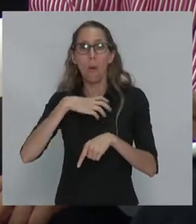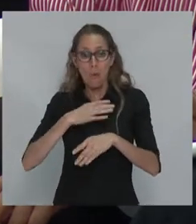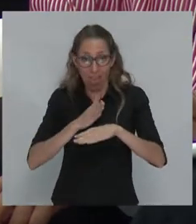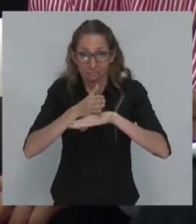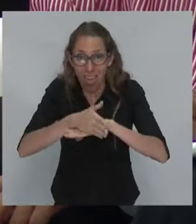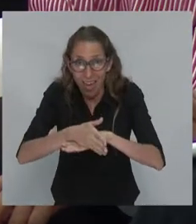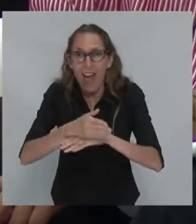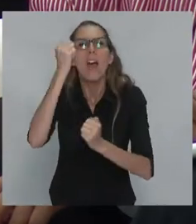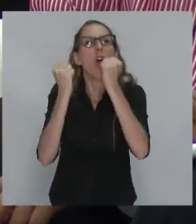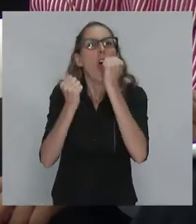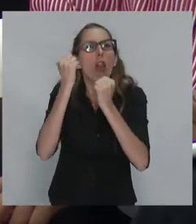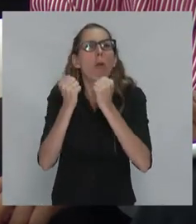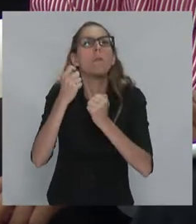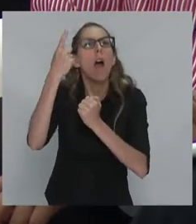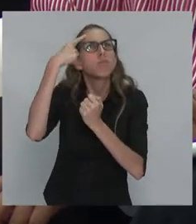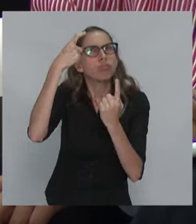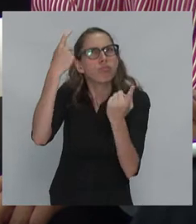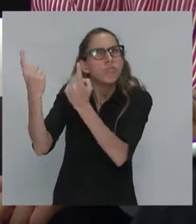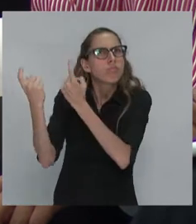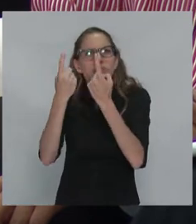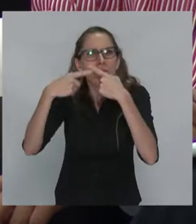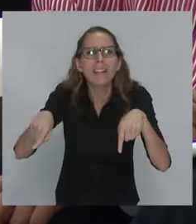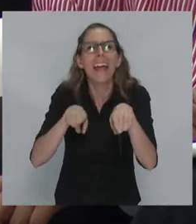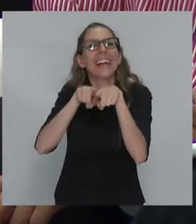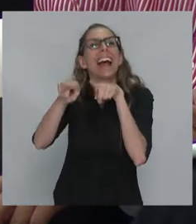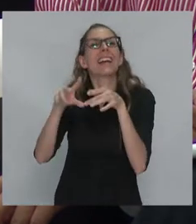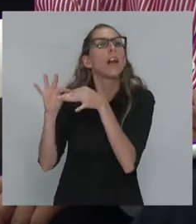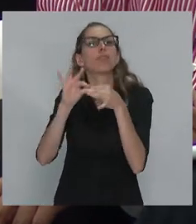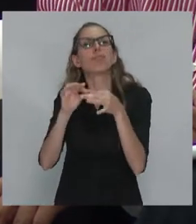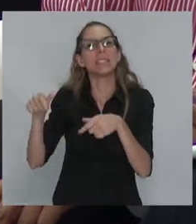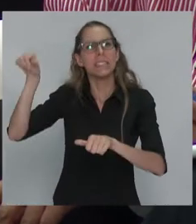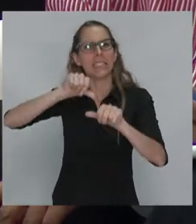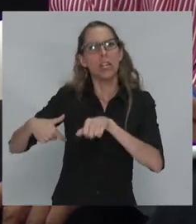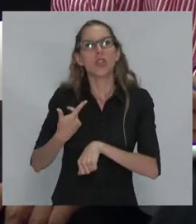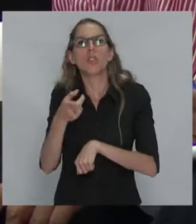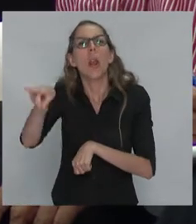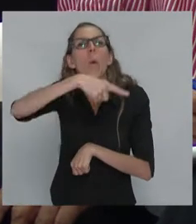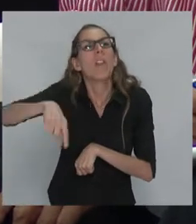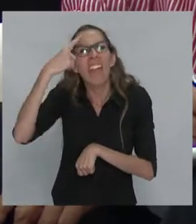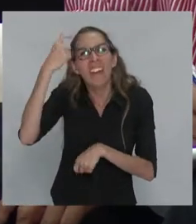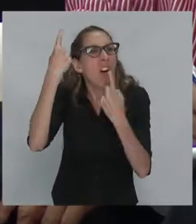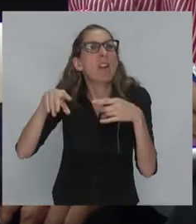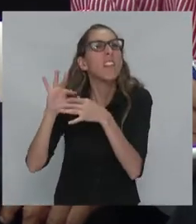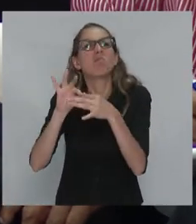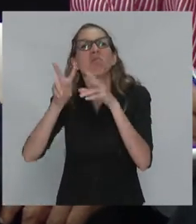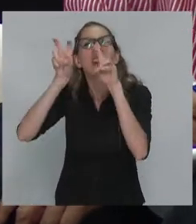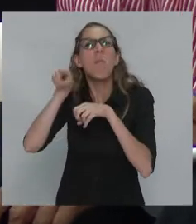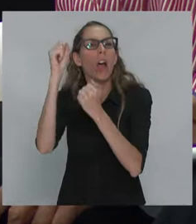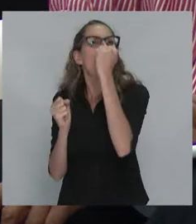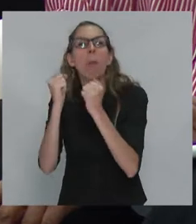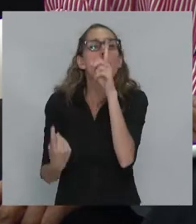Introducción a la Economía en carreras de Ciencias Sociales? Lo primero que les dicen, y es